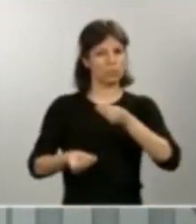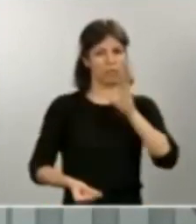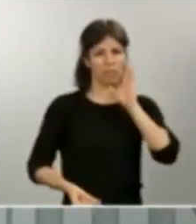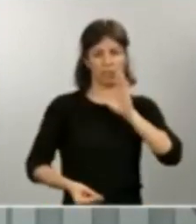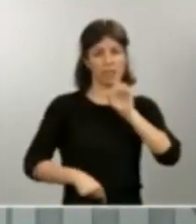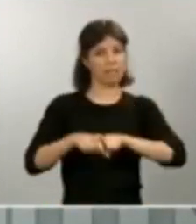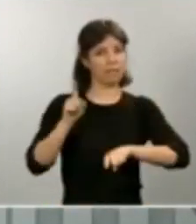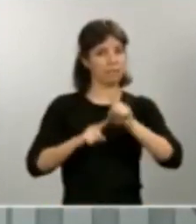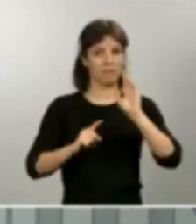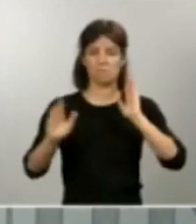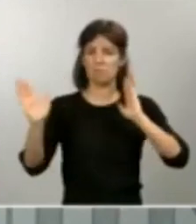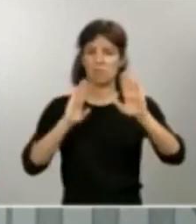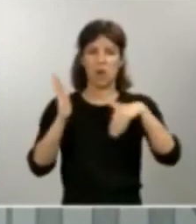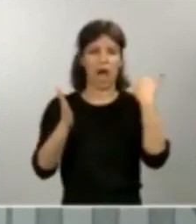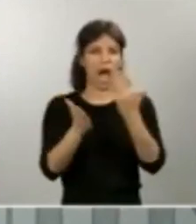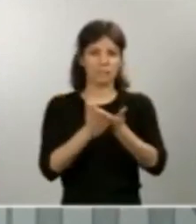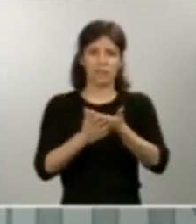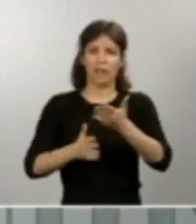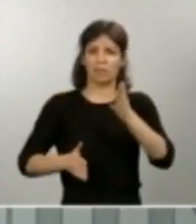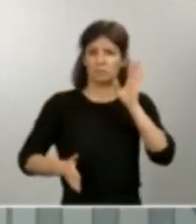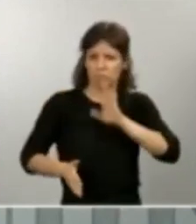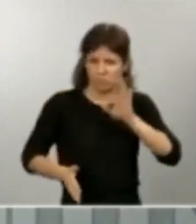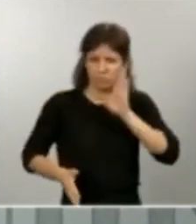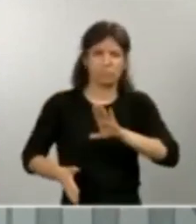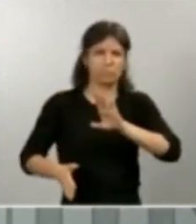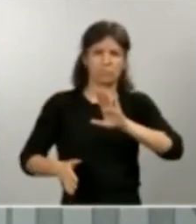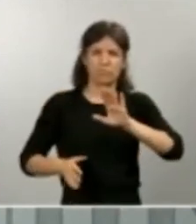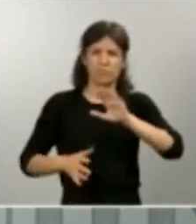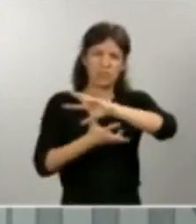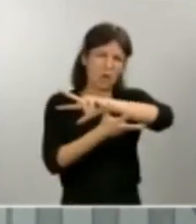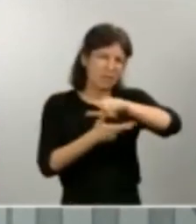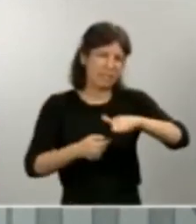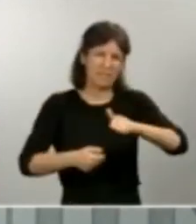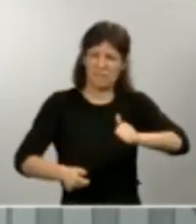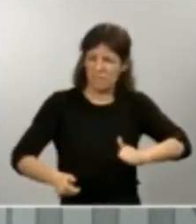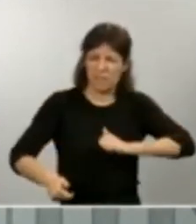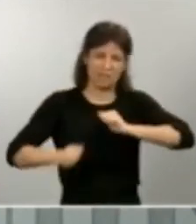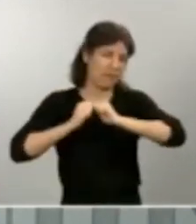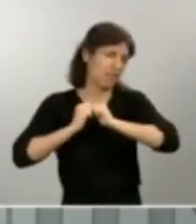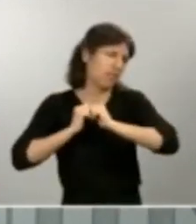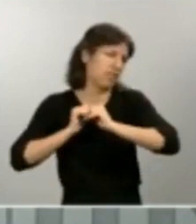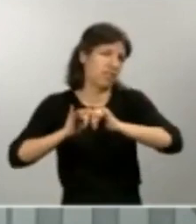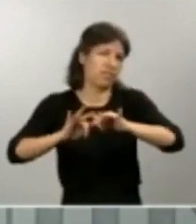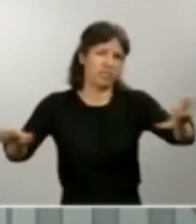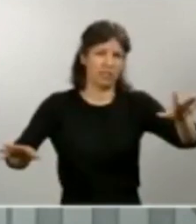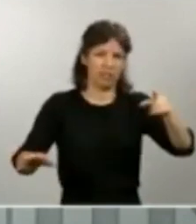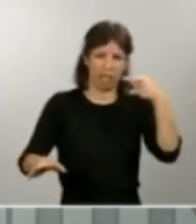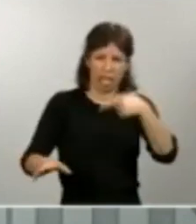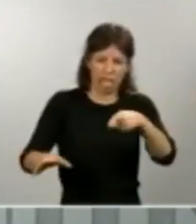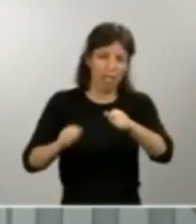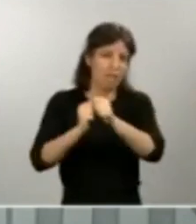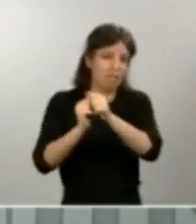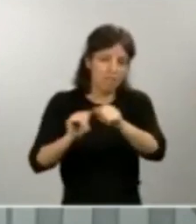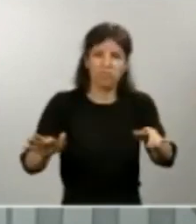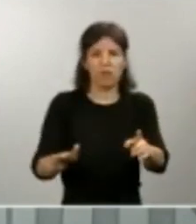criminal, difundiendo noticias absolutamente falsas y tendenciosas. Y en ese sentido vuelvo a indicar que desde